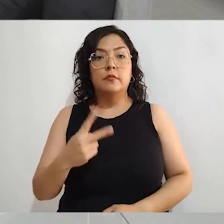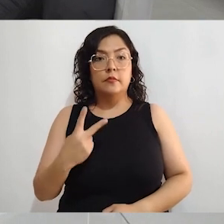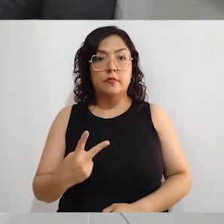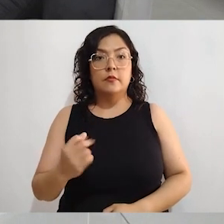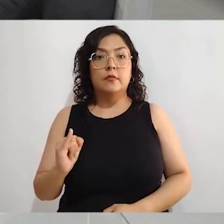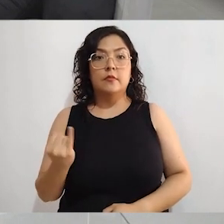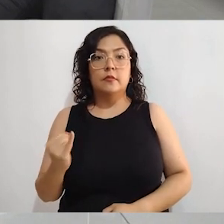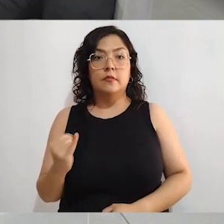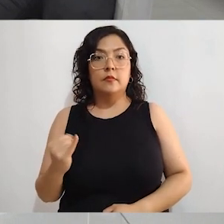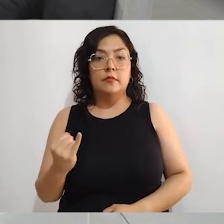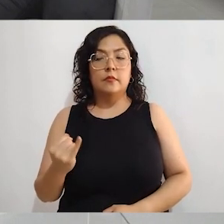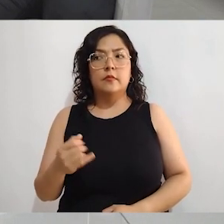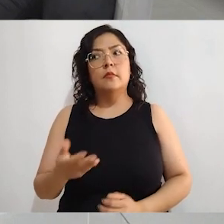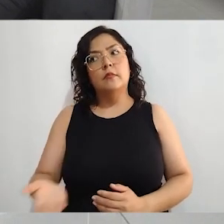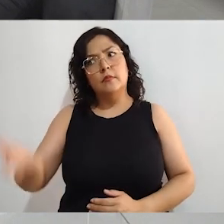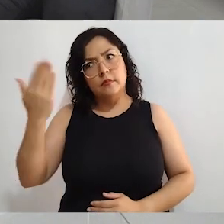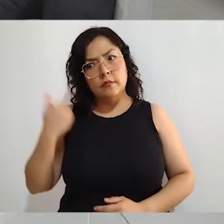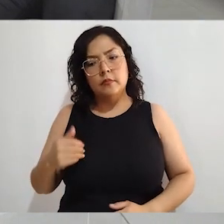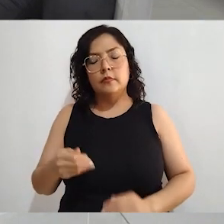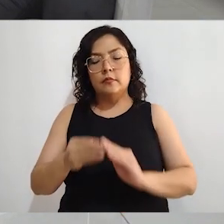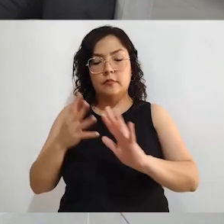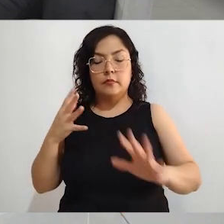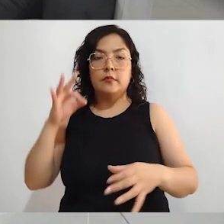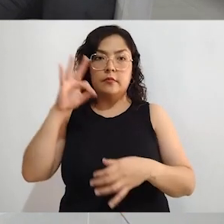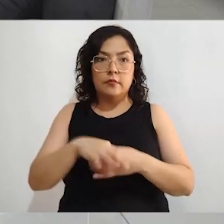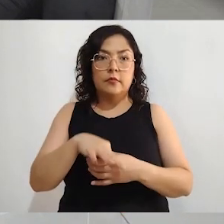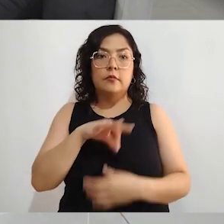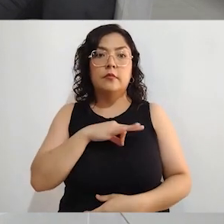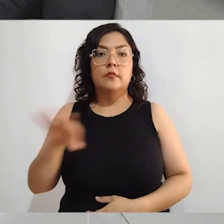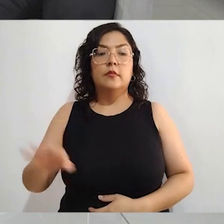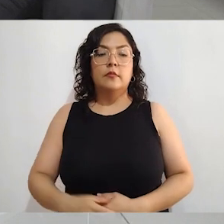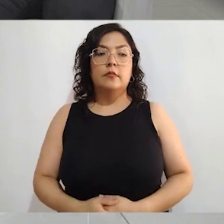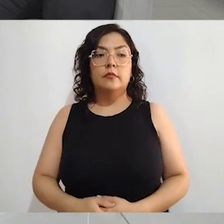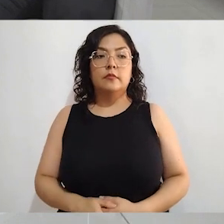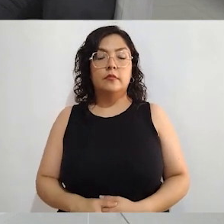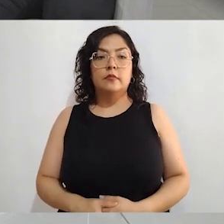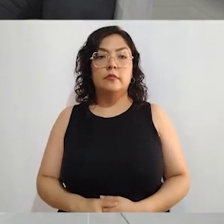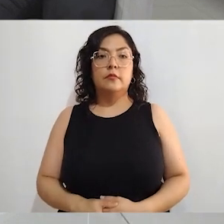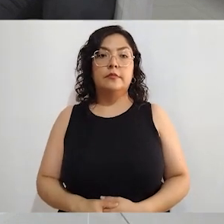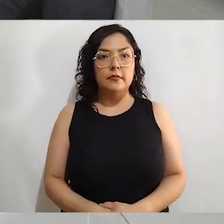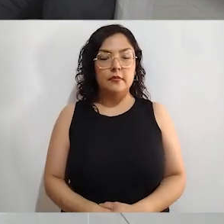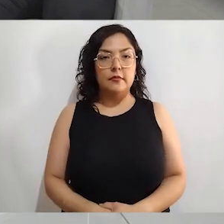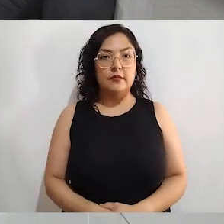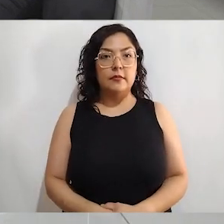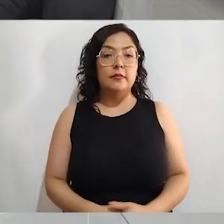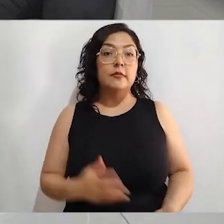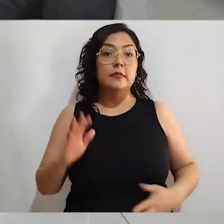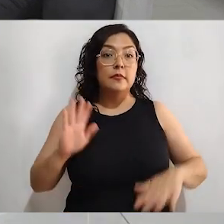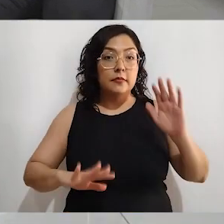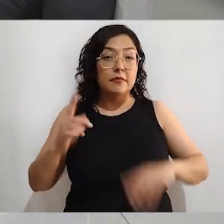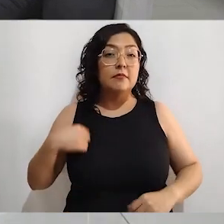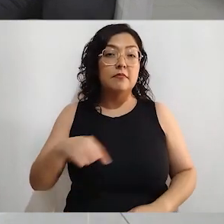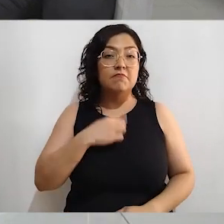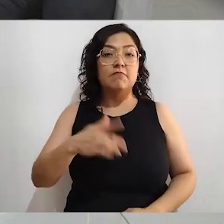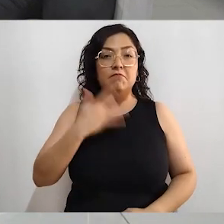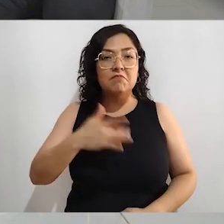tenemos una cita en las urnas. Desafortunadamente, y esto hay que señalarlo, en ocasiones nos da un poco de